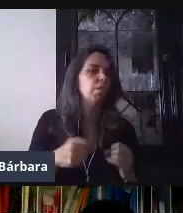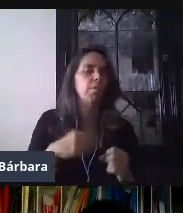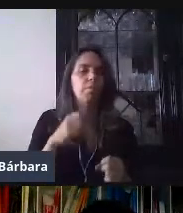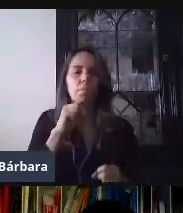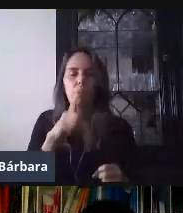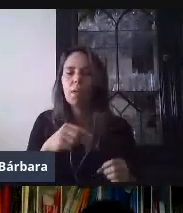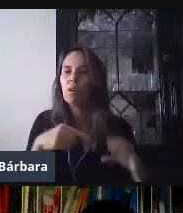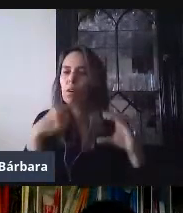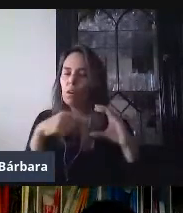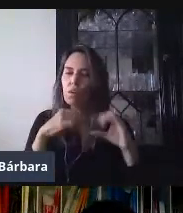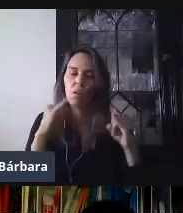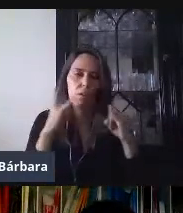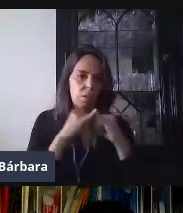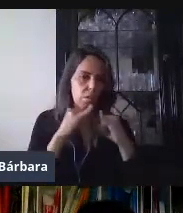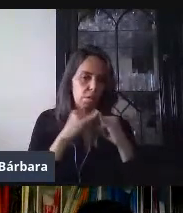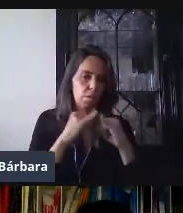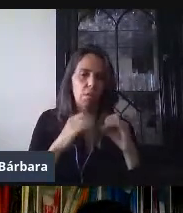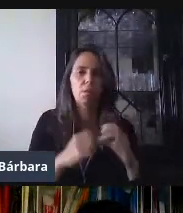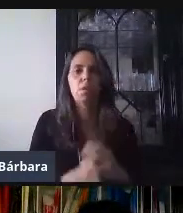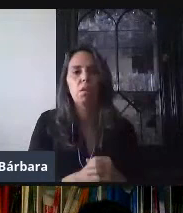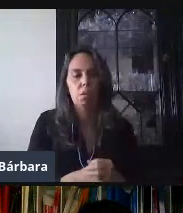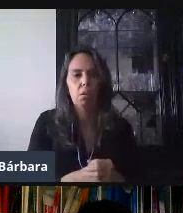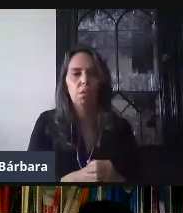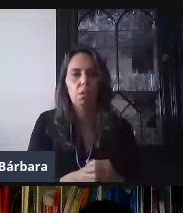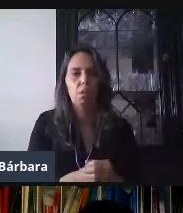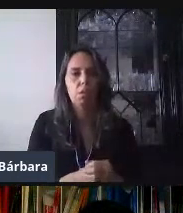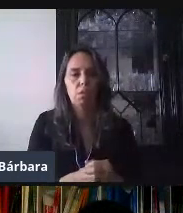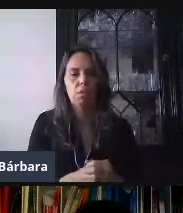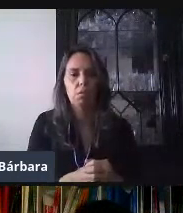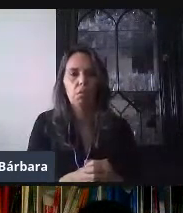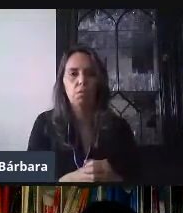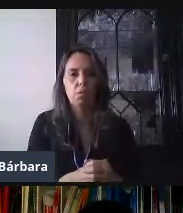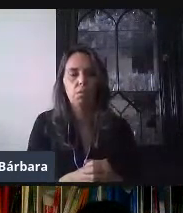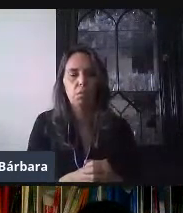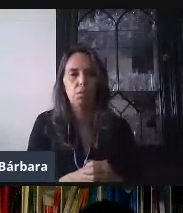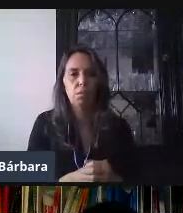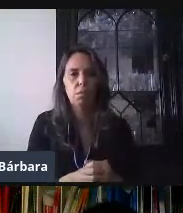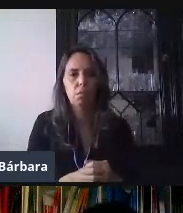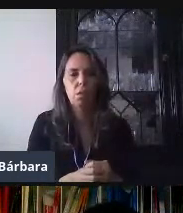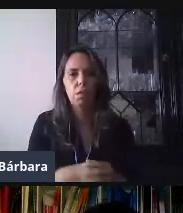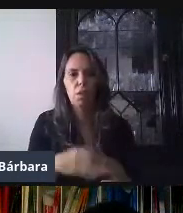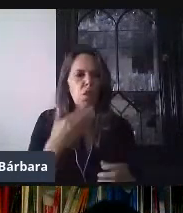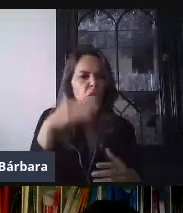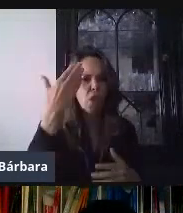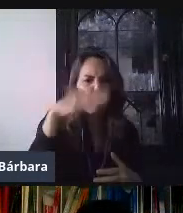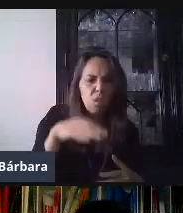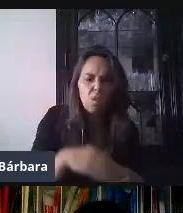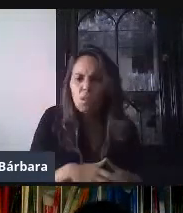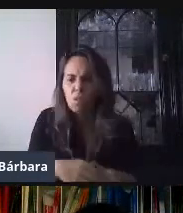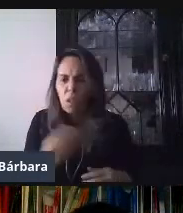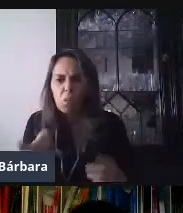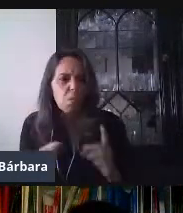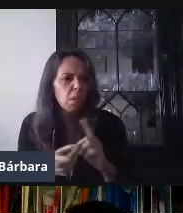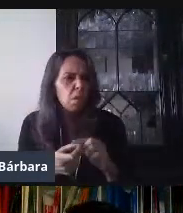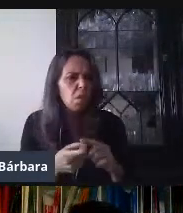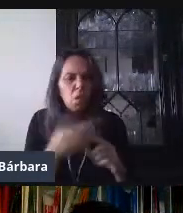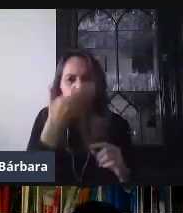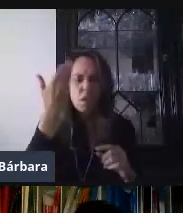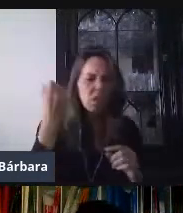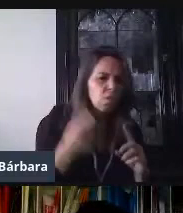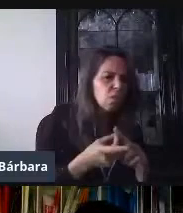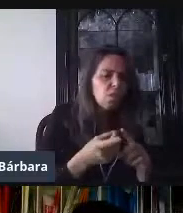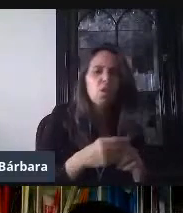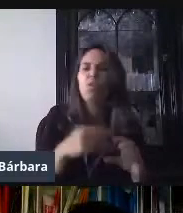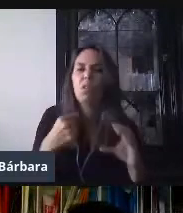a un, este, a un formulario, un documento, pues, tengamos esa confusión de que, pues, ya no sé en qué cuenta lo dejé. Muy bien,